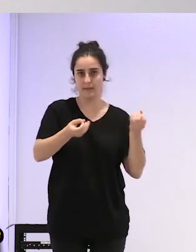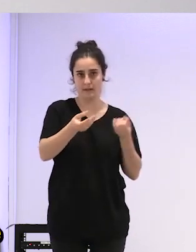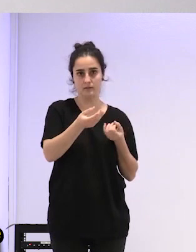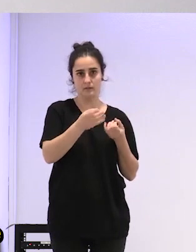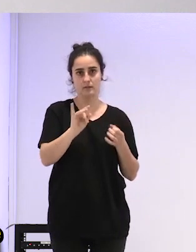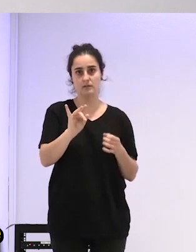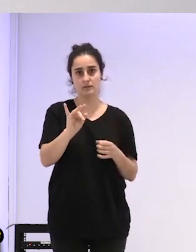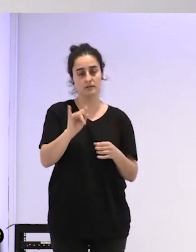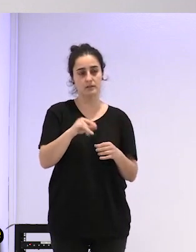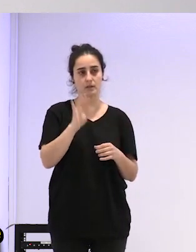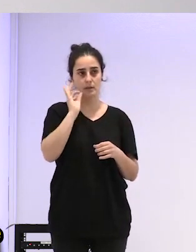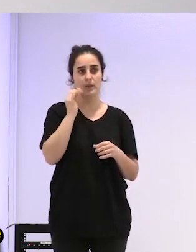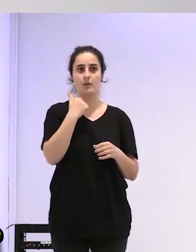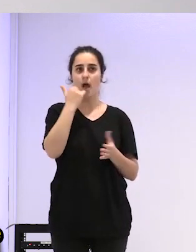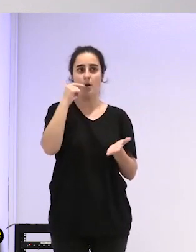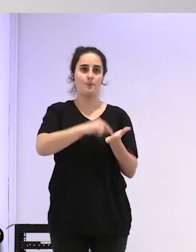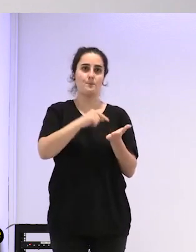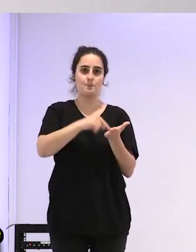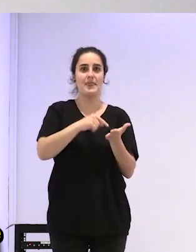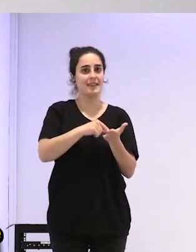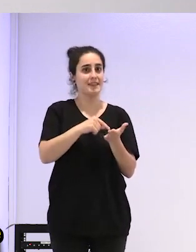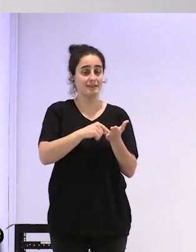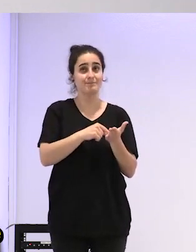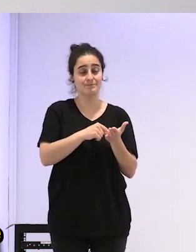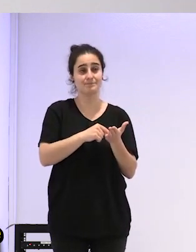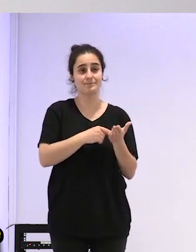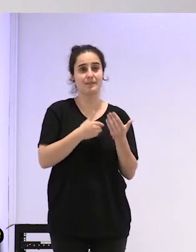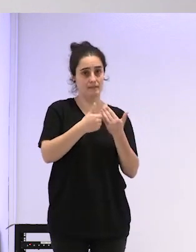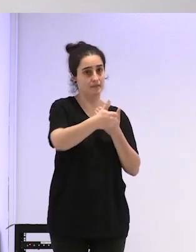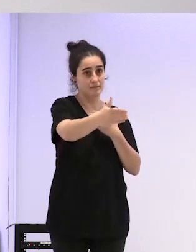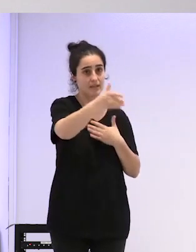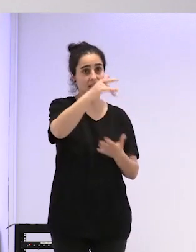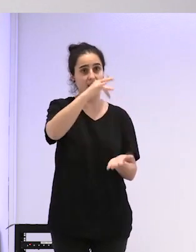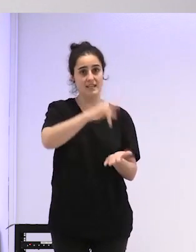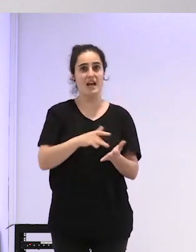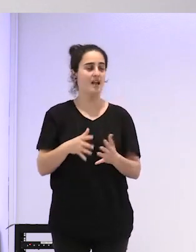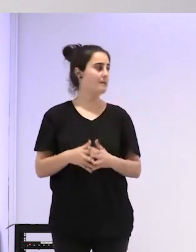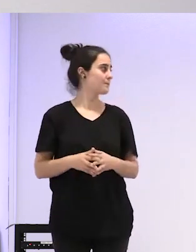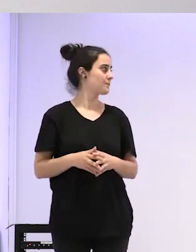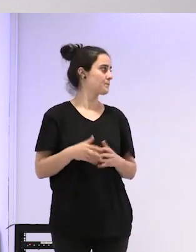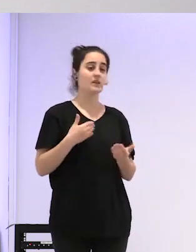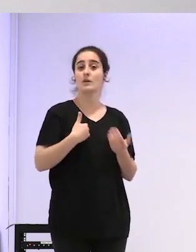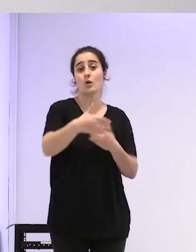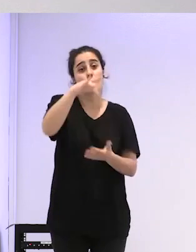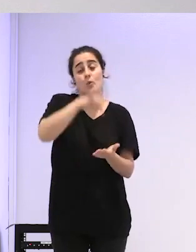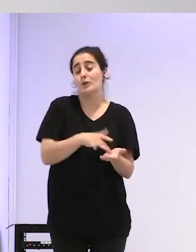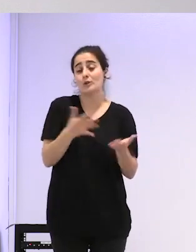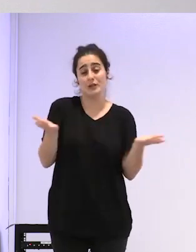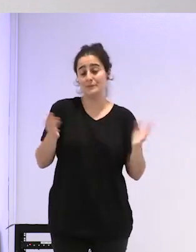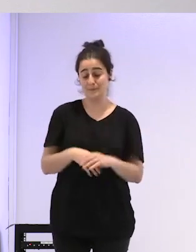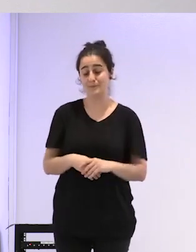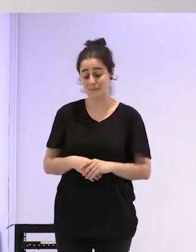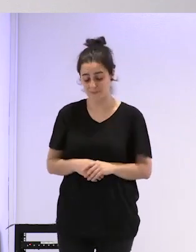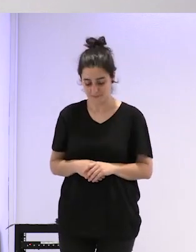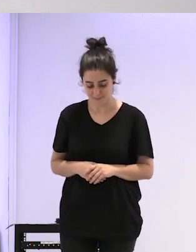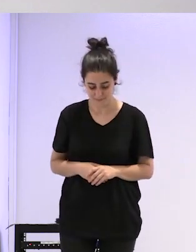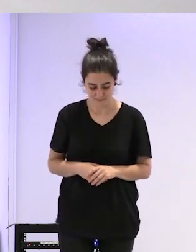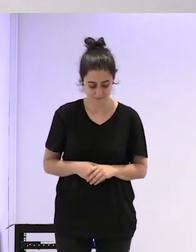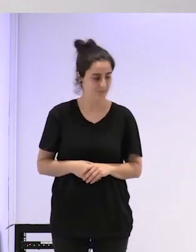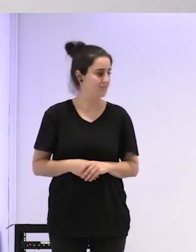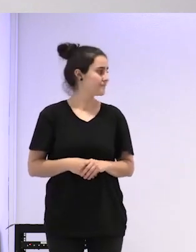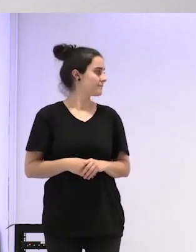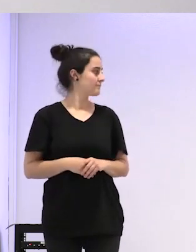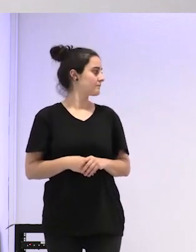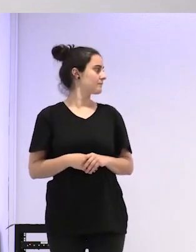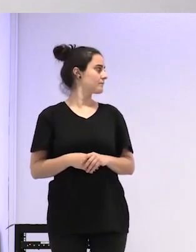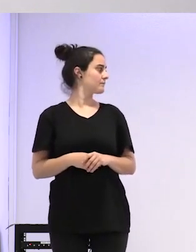así que sí es algo que está pendiente y llegará cuando cuando tenga que llegar cuando tenga que llegar bueno esto no sé si es un